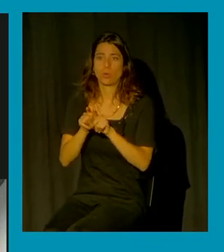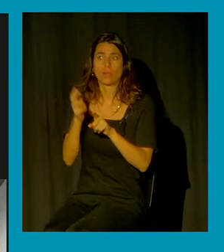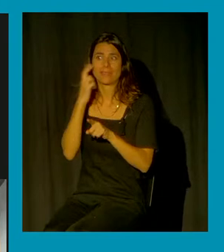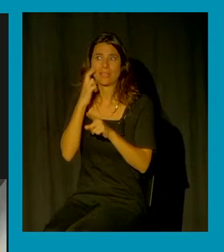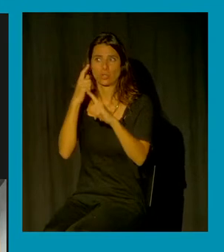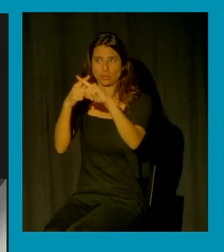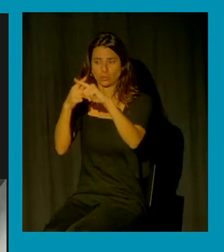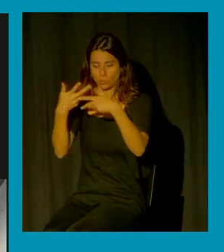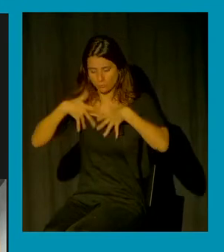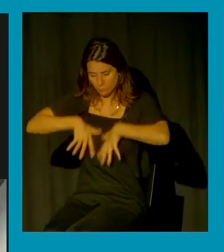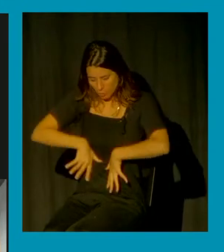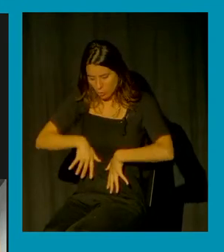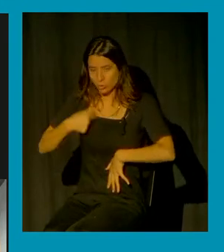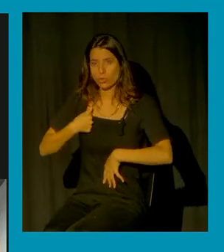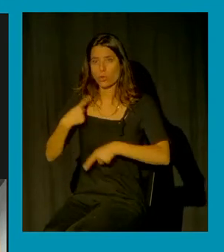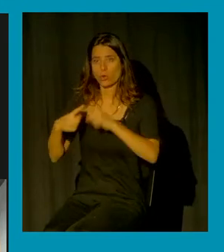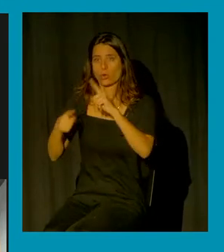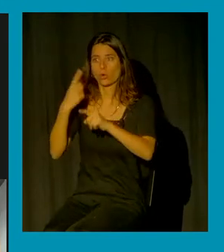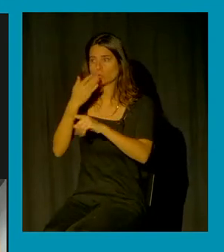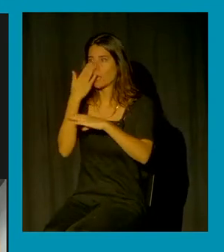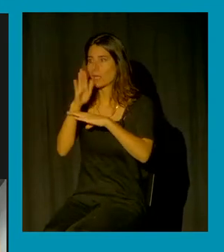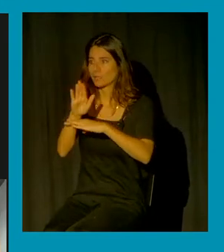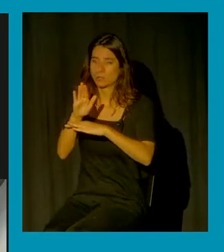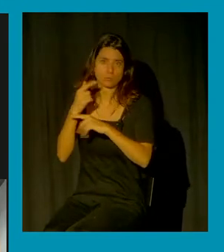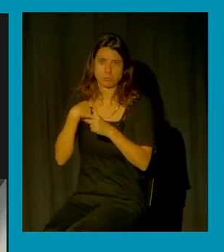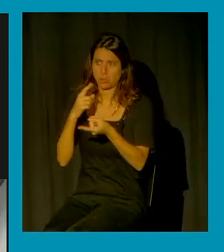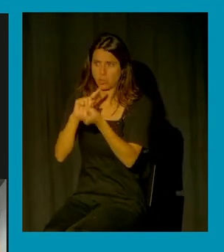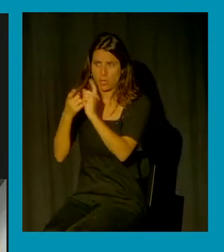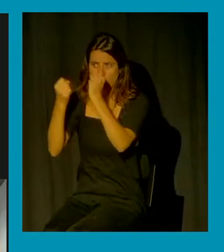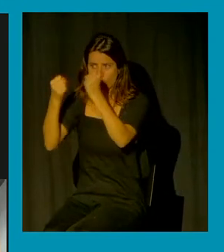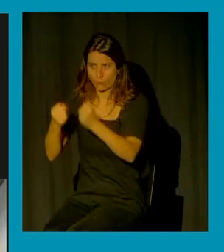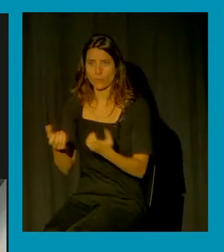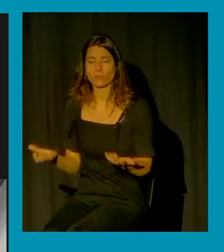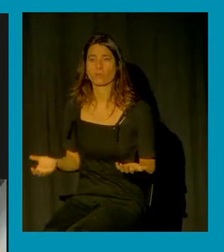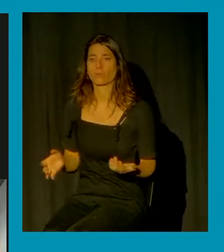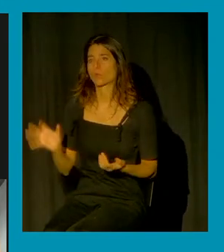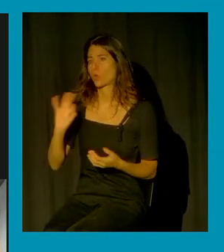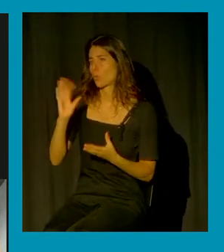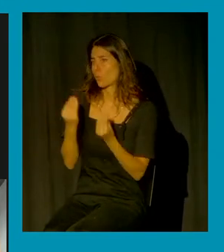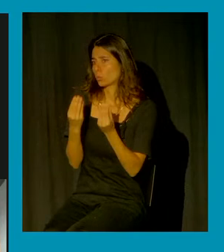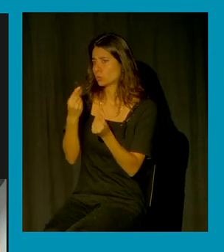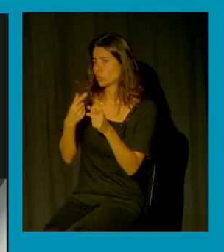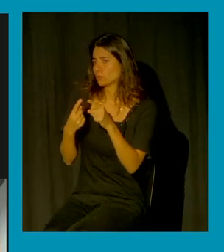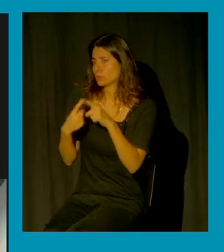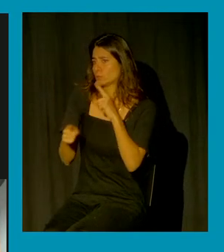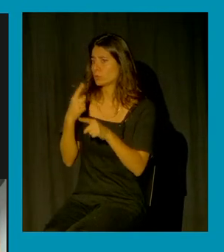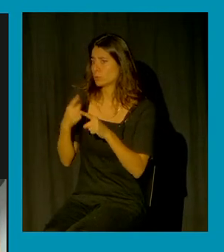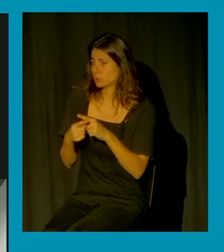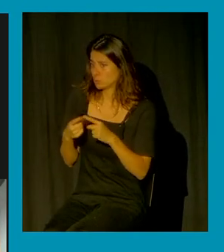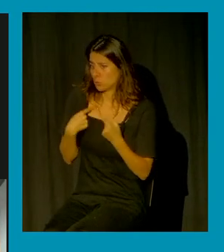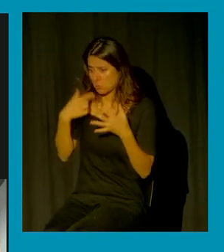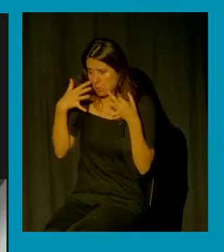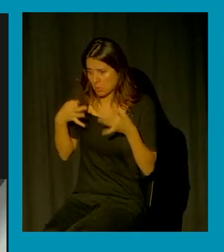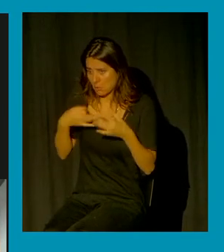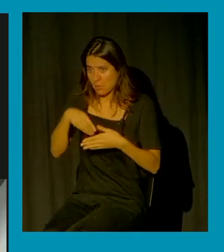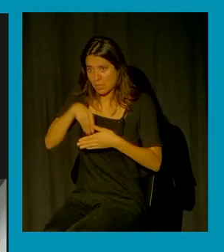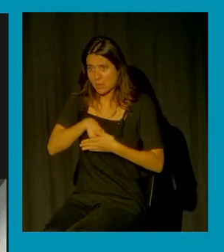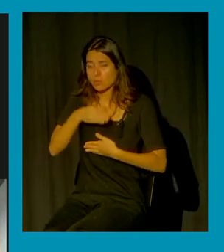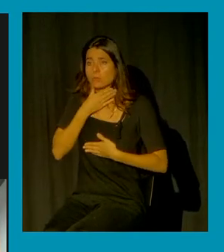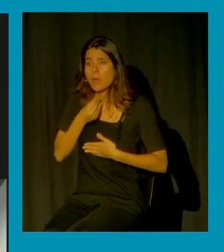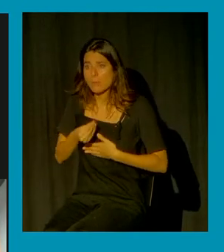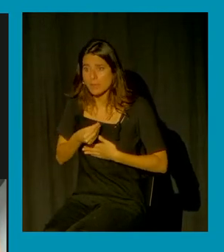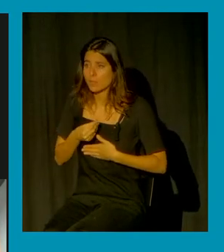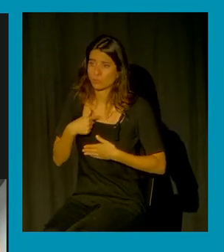dejamos de hacer muchísimas actividades y muchísimas y muchísimas cosas que nos apetecen por miedo a sufrir una agresión sexual ¿no?